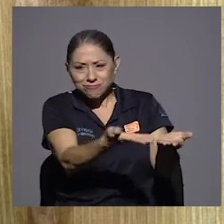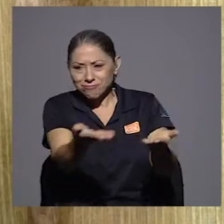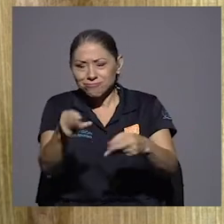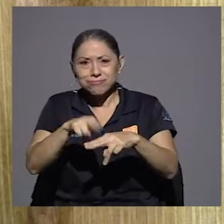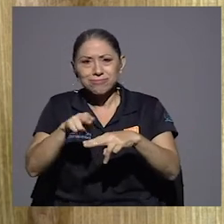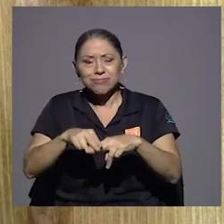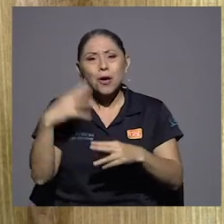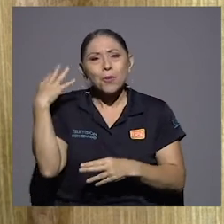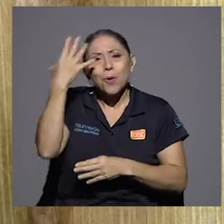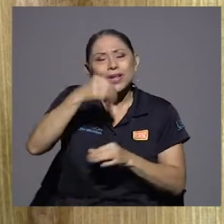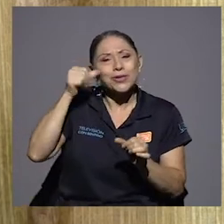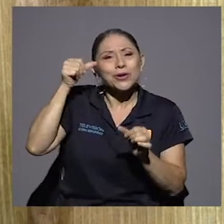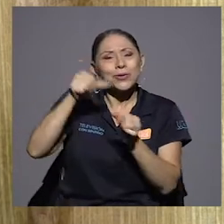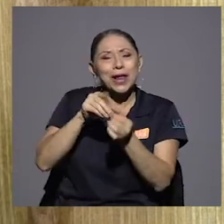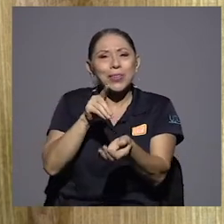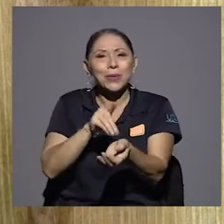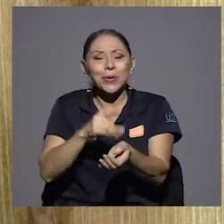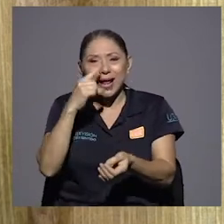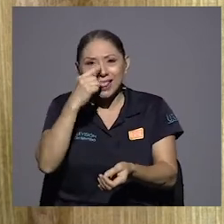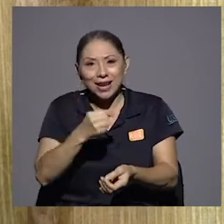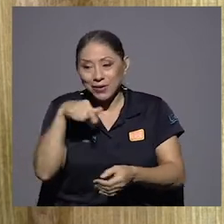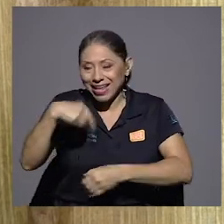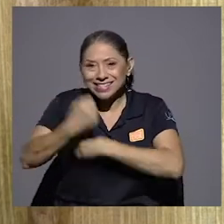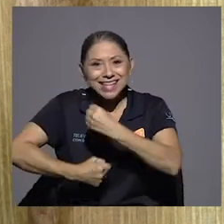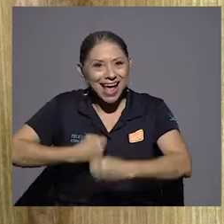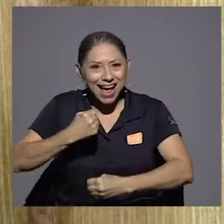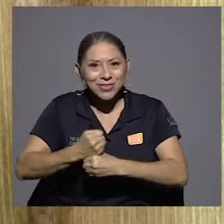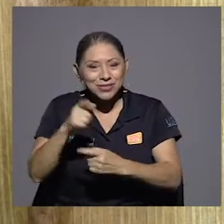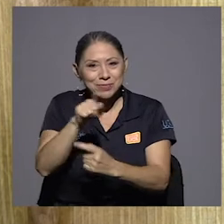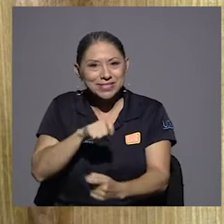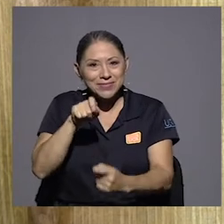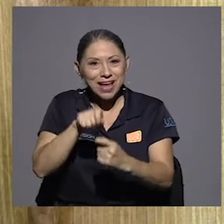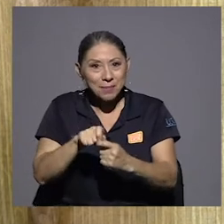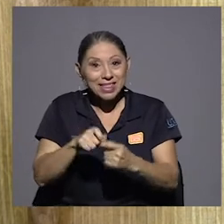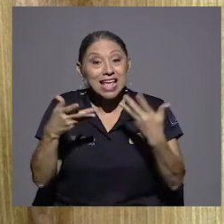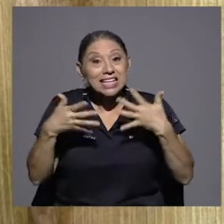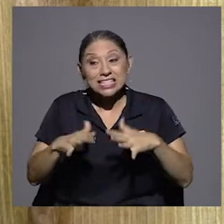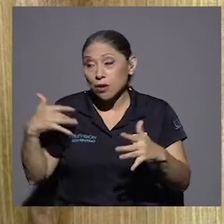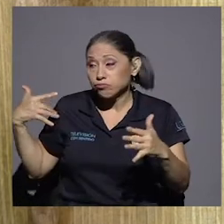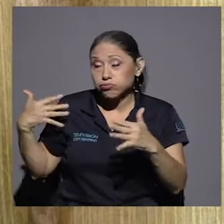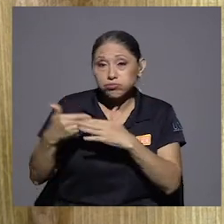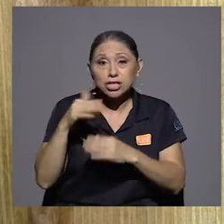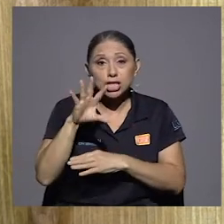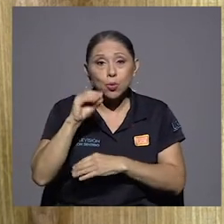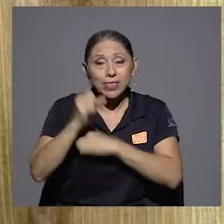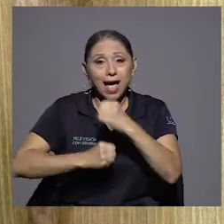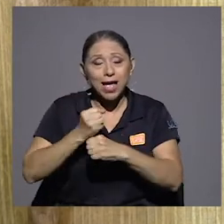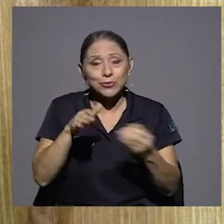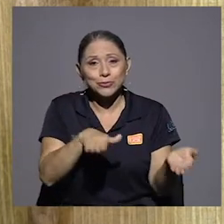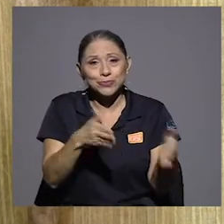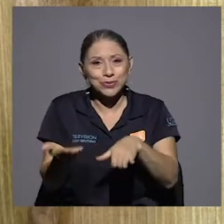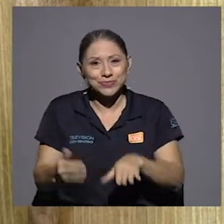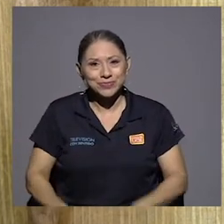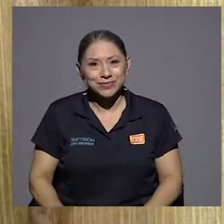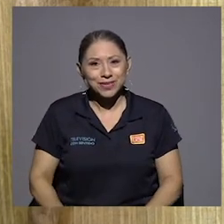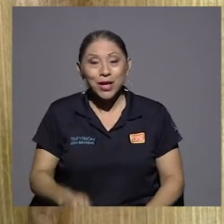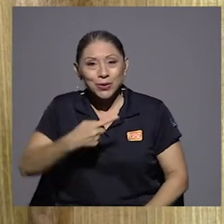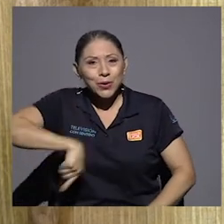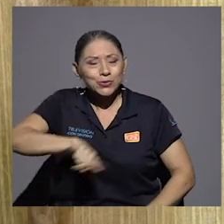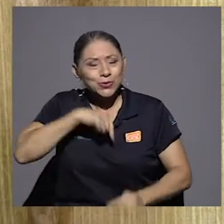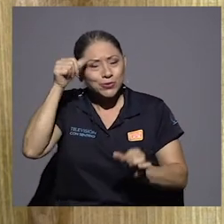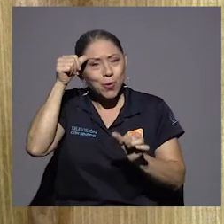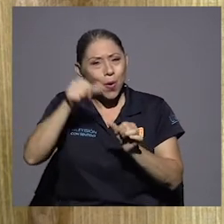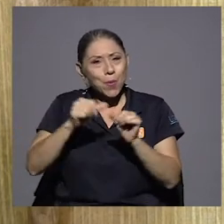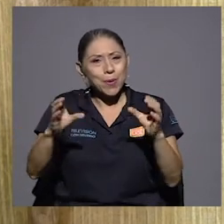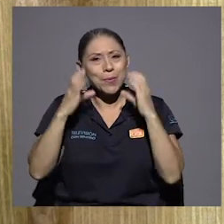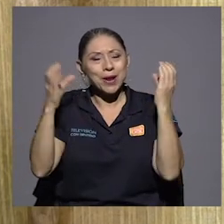Calderón Guardia en este año específicamente que tiene 50 años su partida. Conmemoramos al doctor